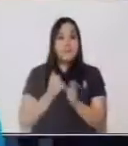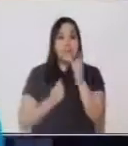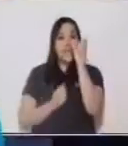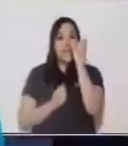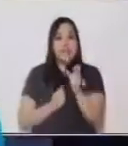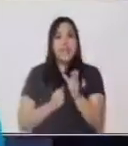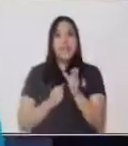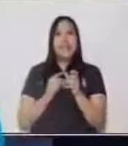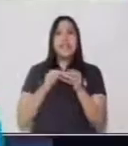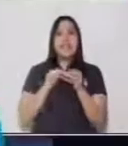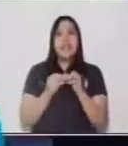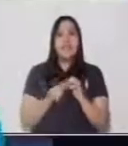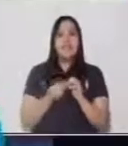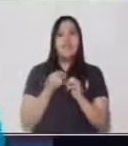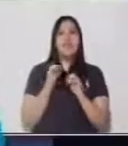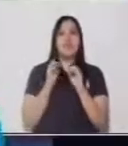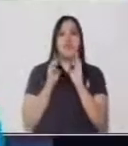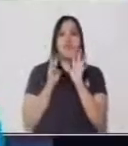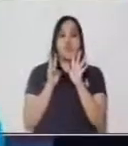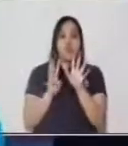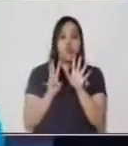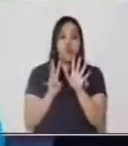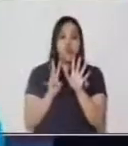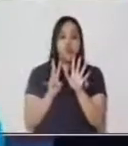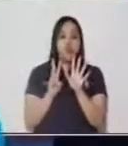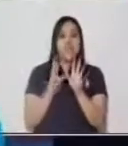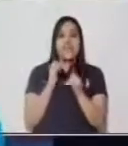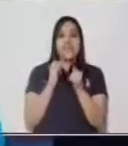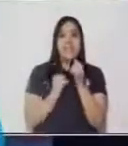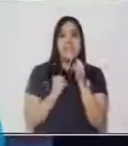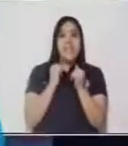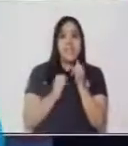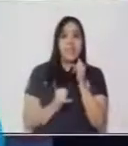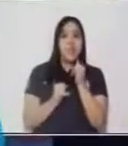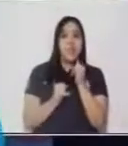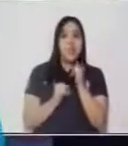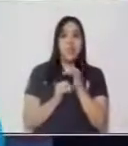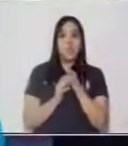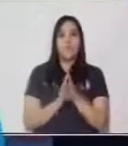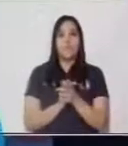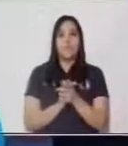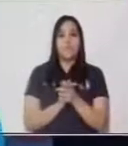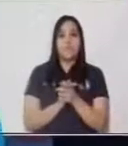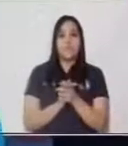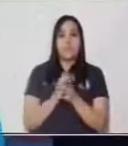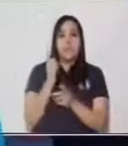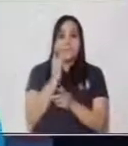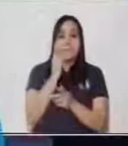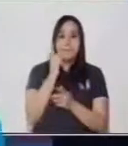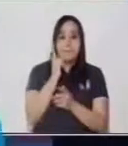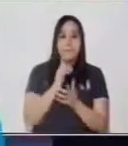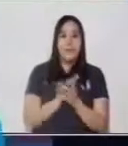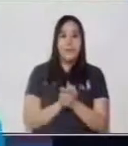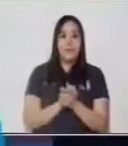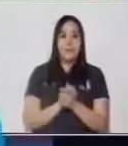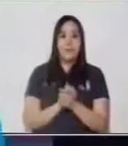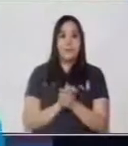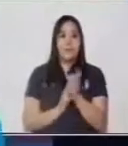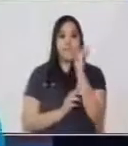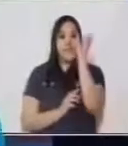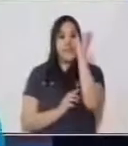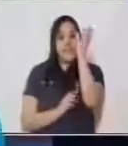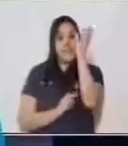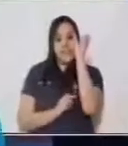8, que es el tercer número que tiene la numeración que